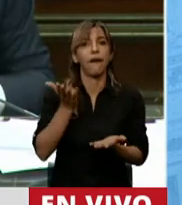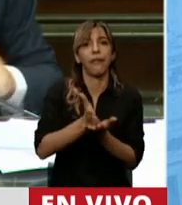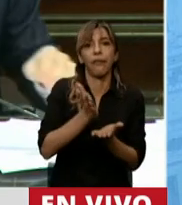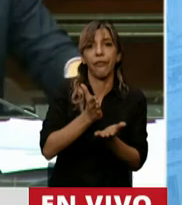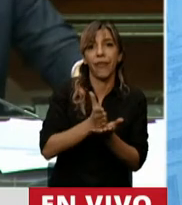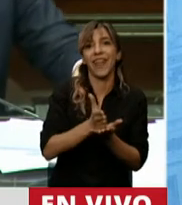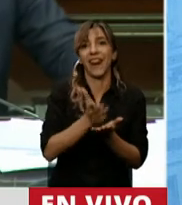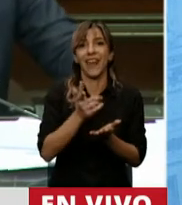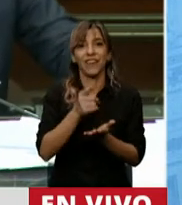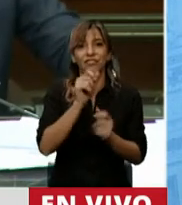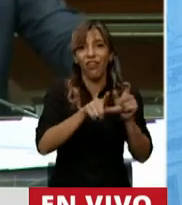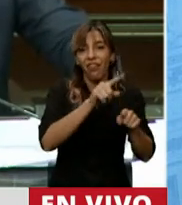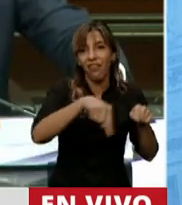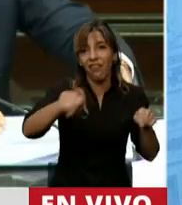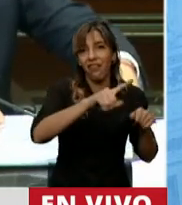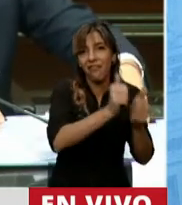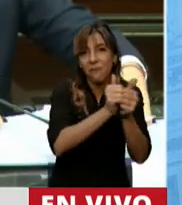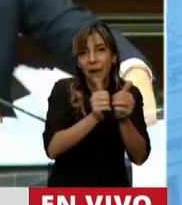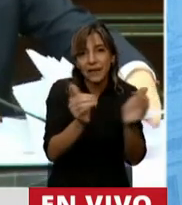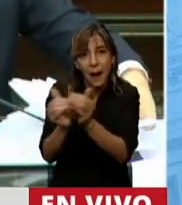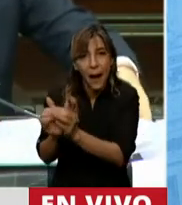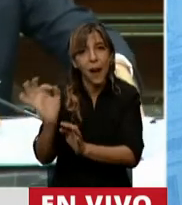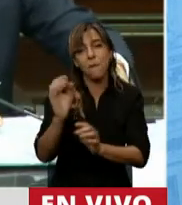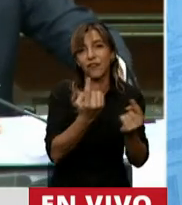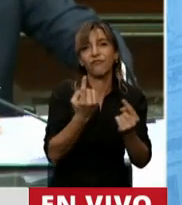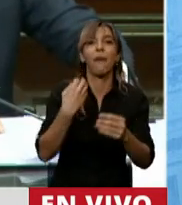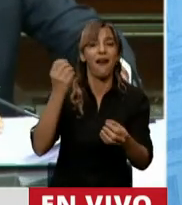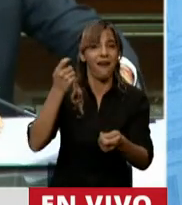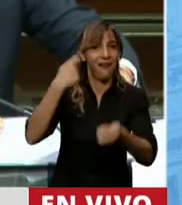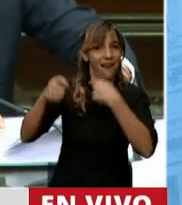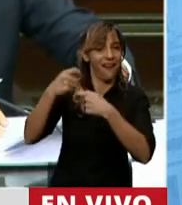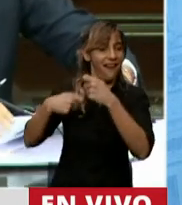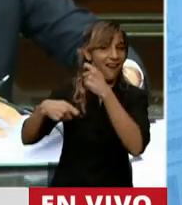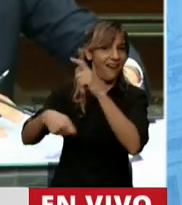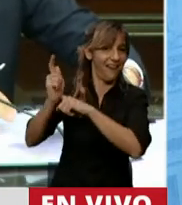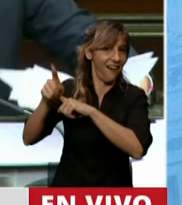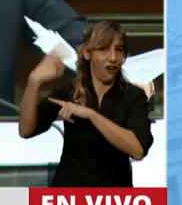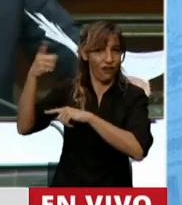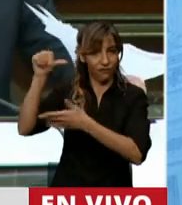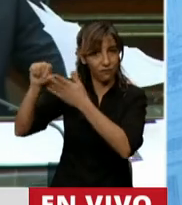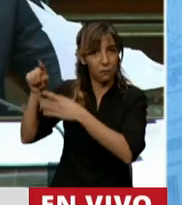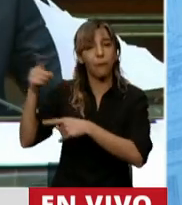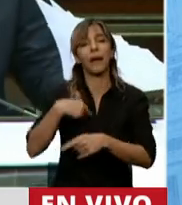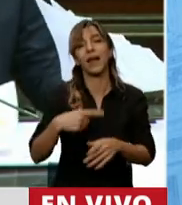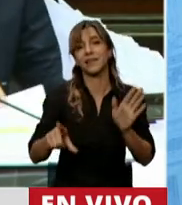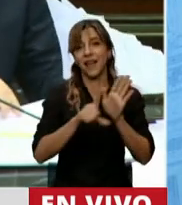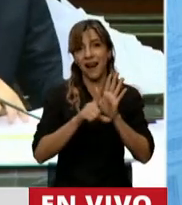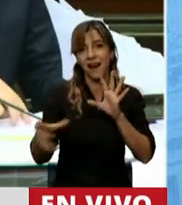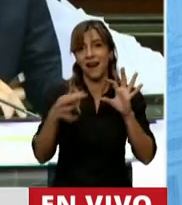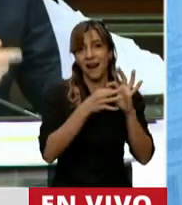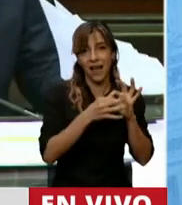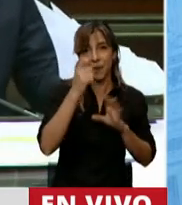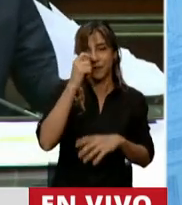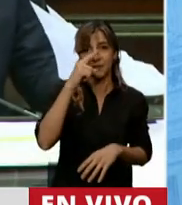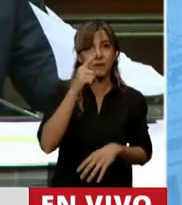pequeños productores y cooperativas prevista en el artículo 53 de la ley 27.541 de